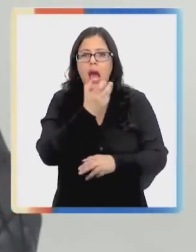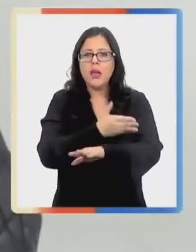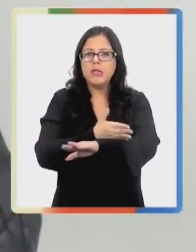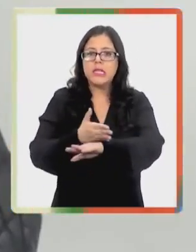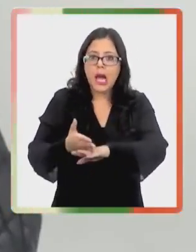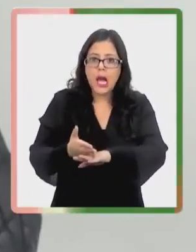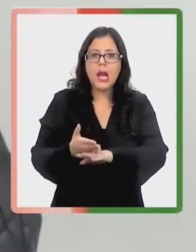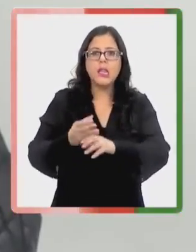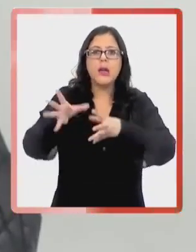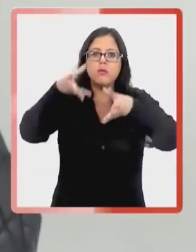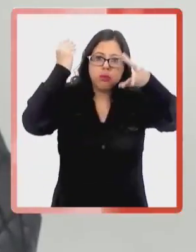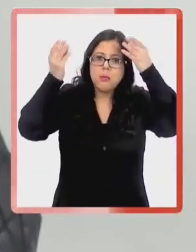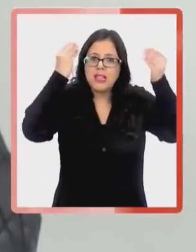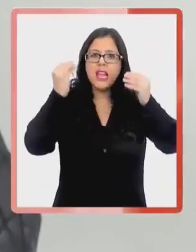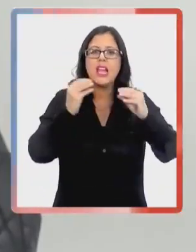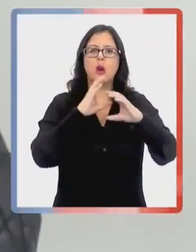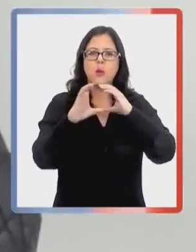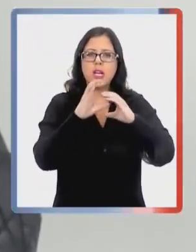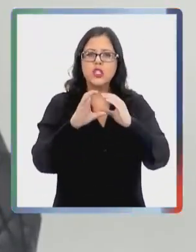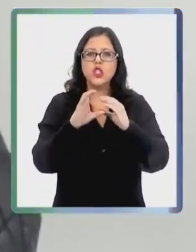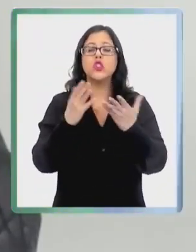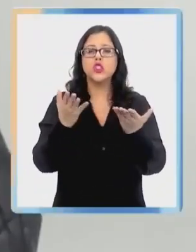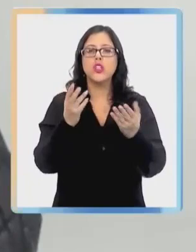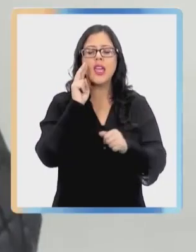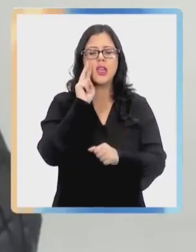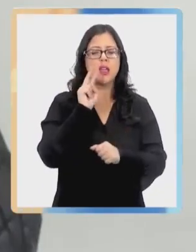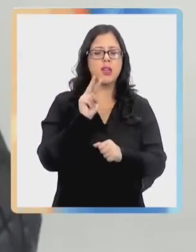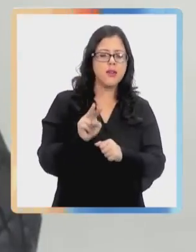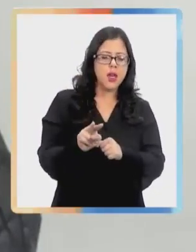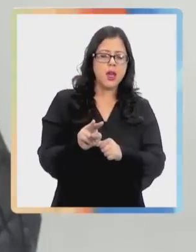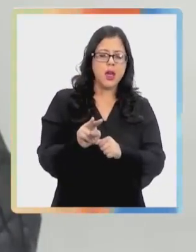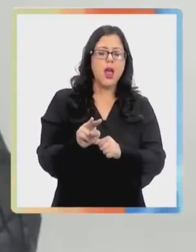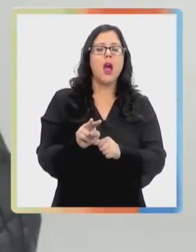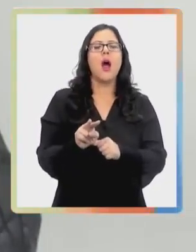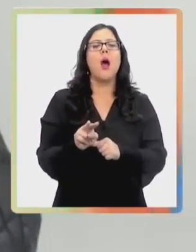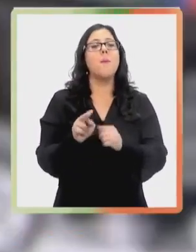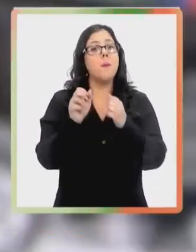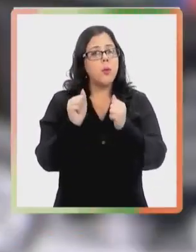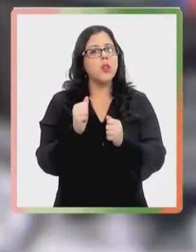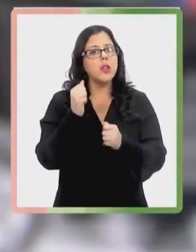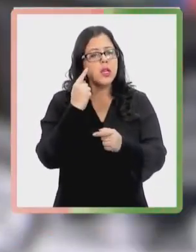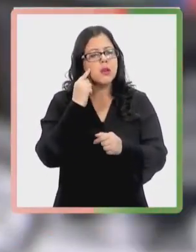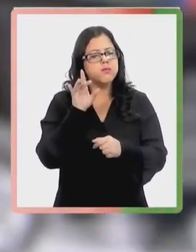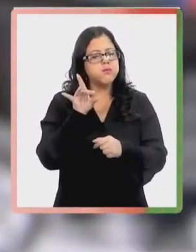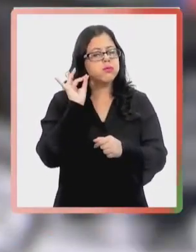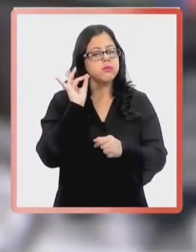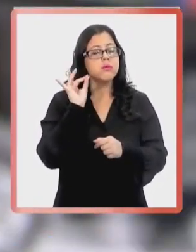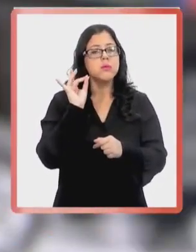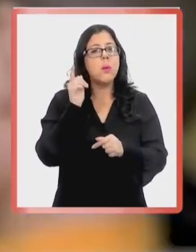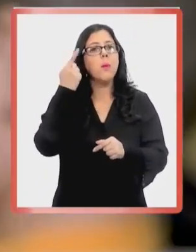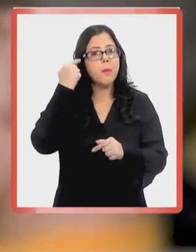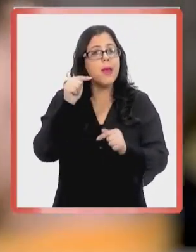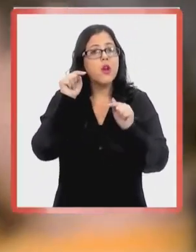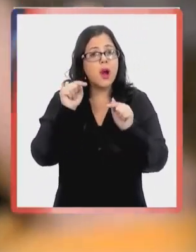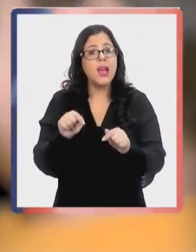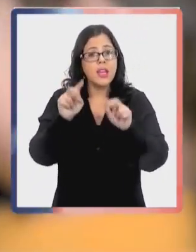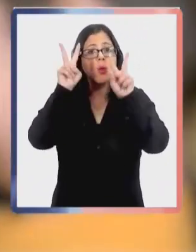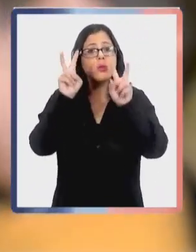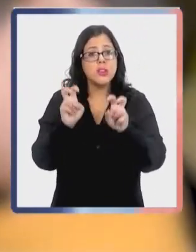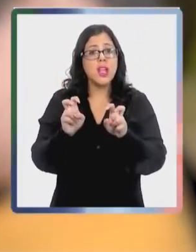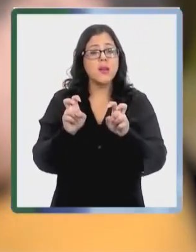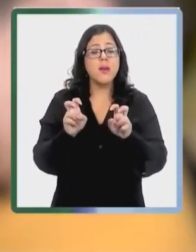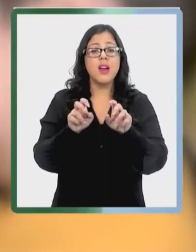retraso en el lenguaje, la comunicación. Entonces hay que ir mirando ciertos síntomas para poder pesquisarlo. Pero efectivamente hay una